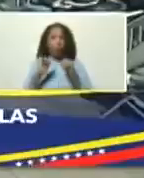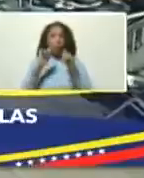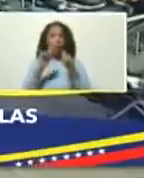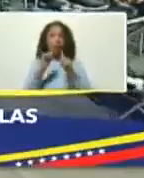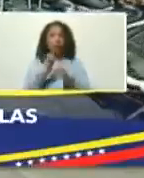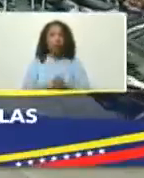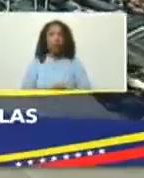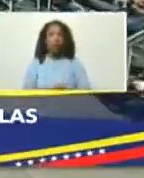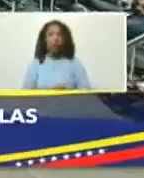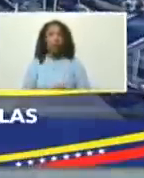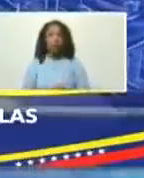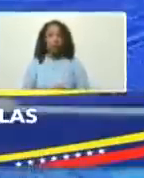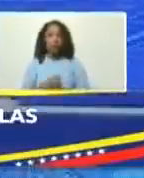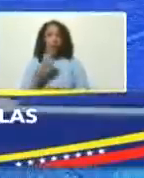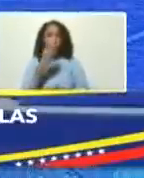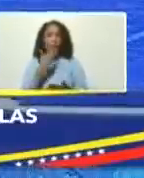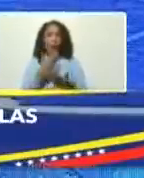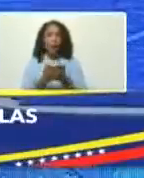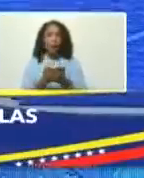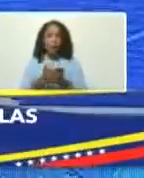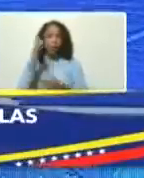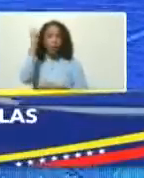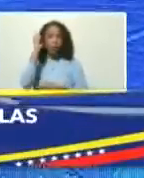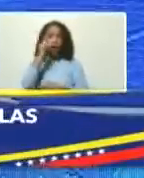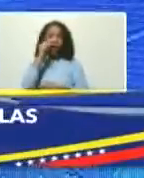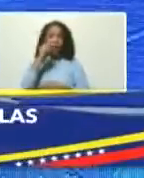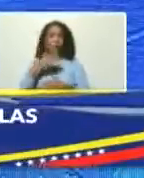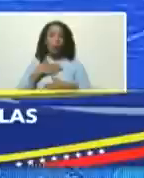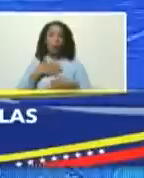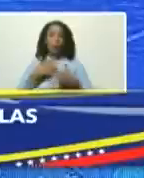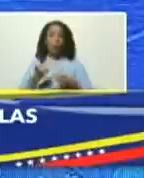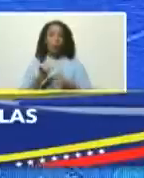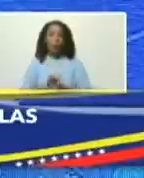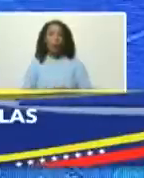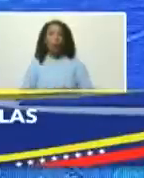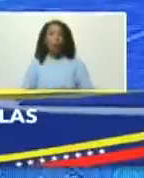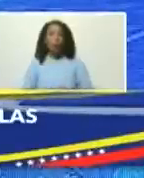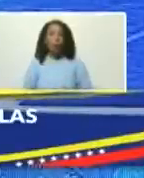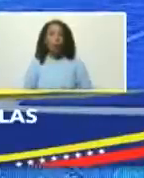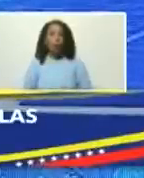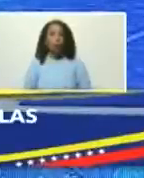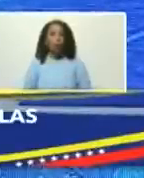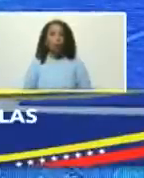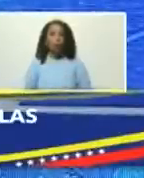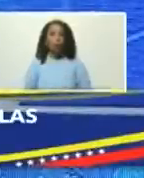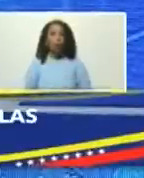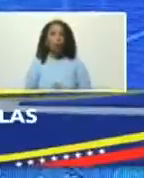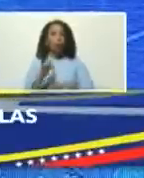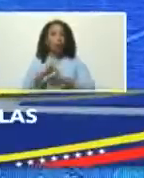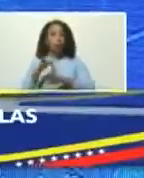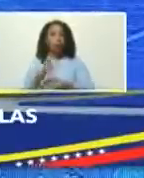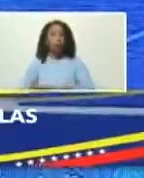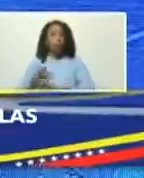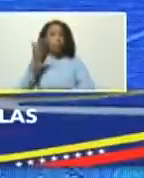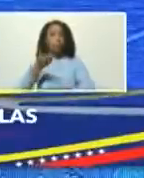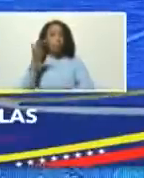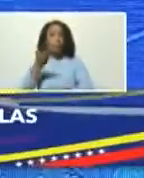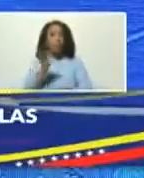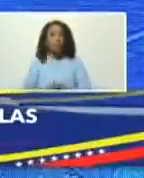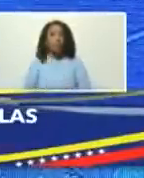bueno muchas gracias al diputado Nicolás Ernesto Maduro Guerra y ha tocado algo muy importante